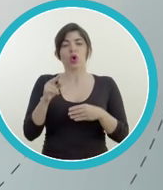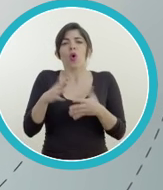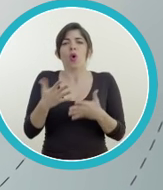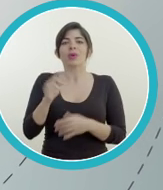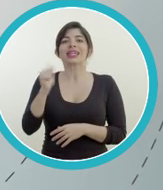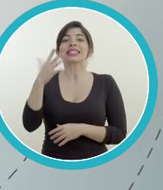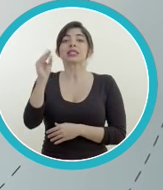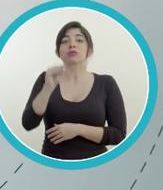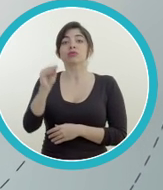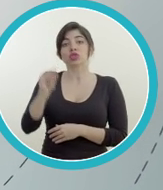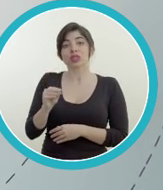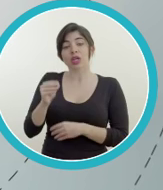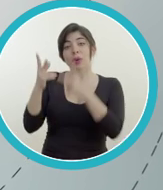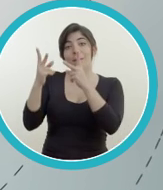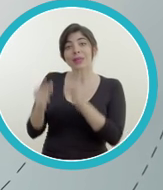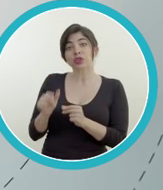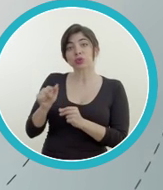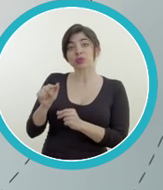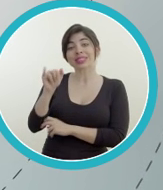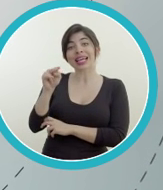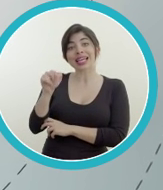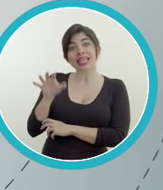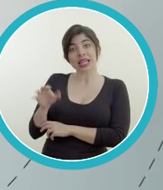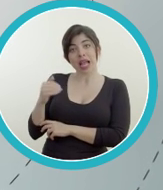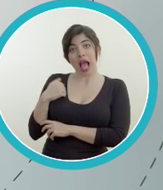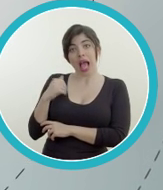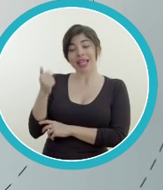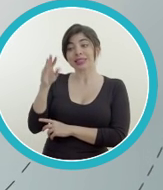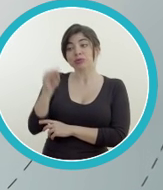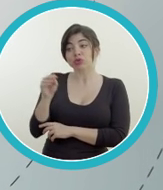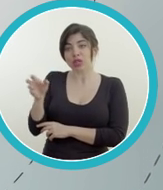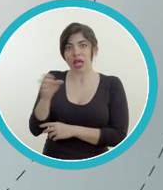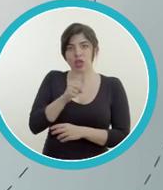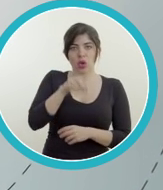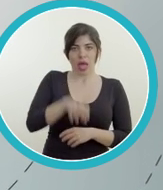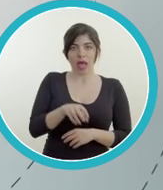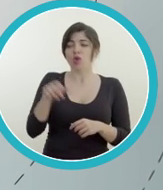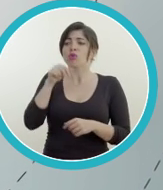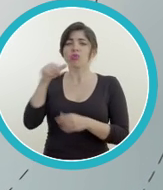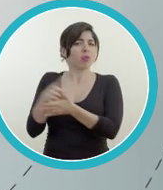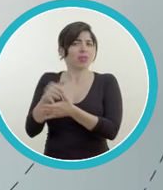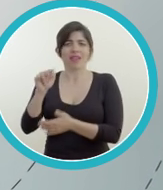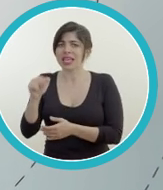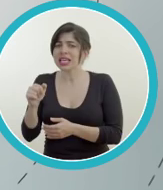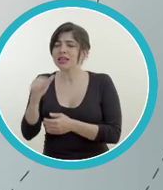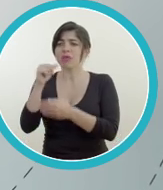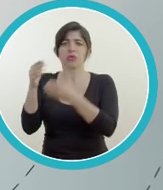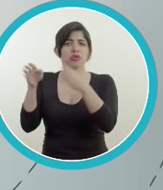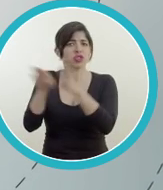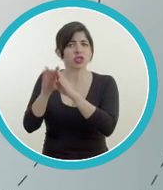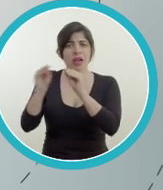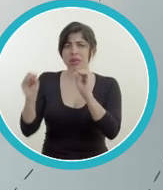traslada el 15% del presupuesto del Instituto Nacional de Aprendizaje sin debilitar al INAH, sin cerrar ningún